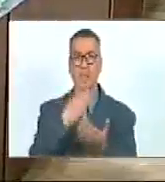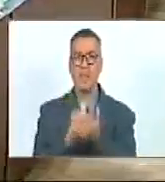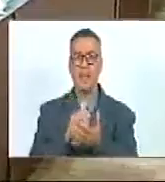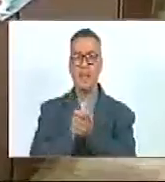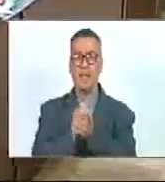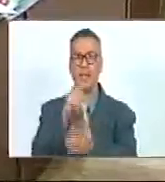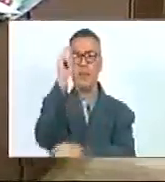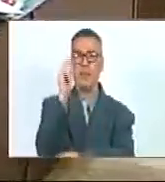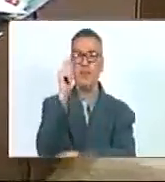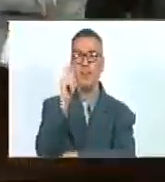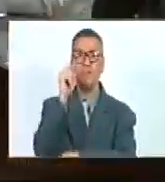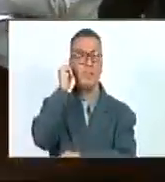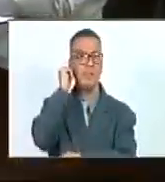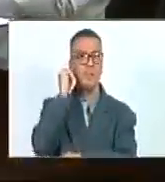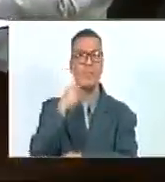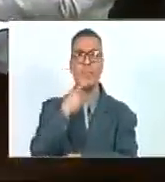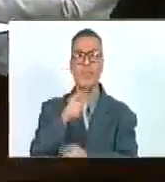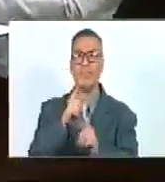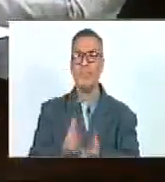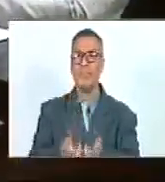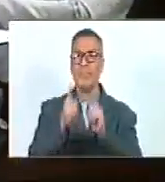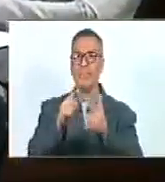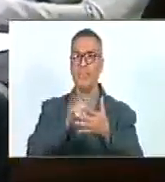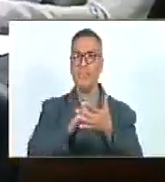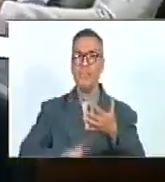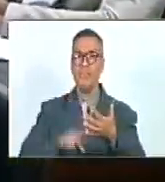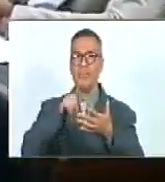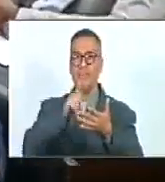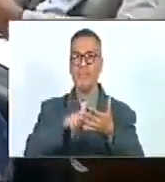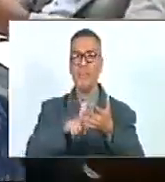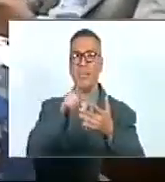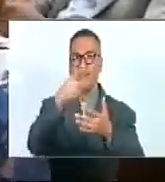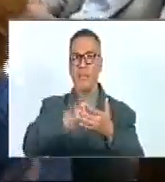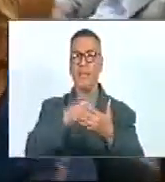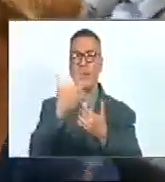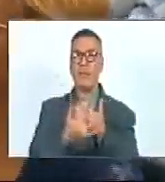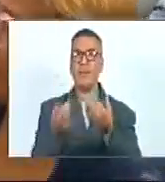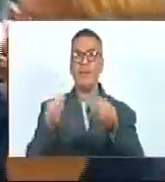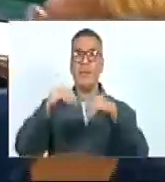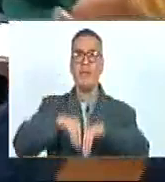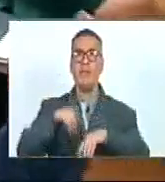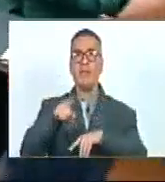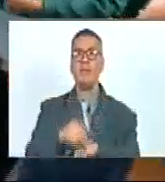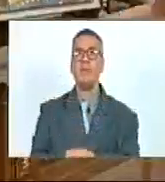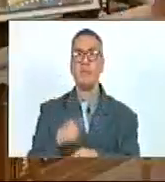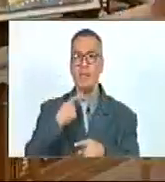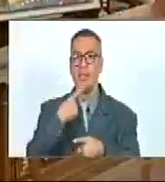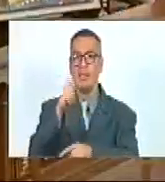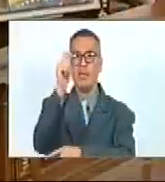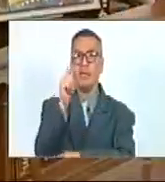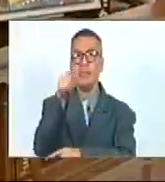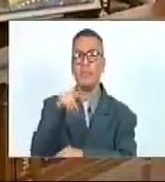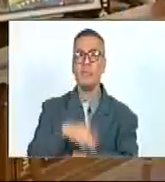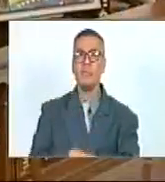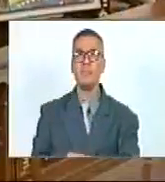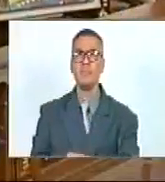Colegas Parlamentarios Pido permiso Para dar lectura Al proyecto De acuerdo Adelante Diputada